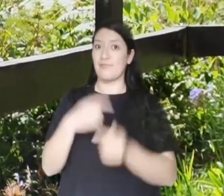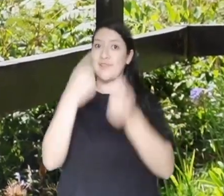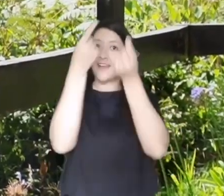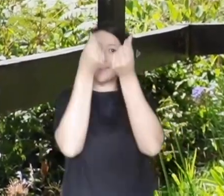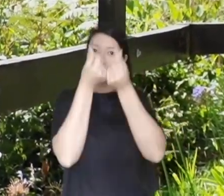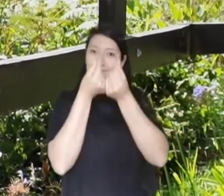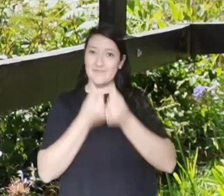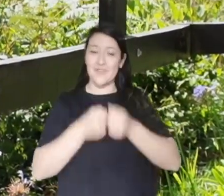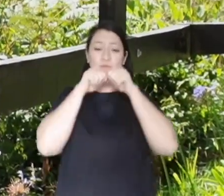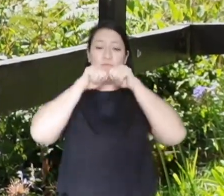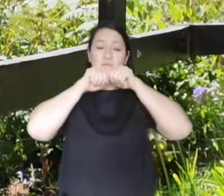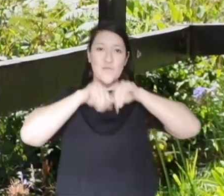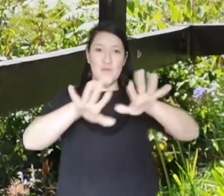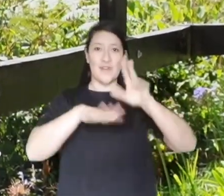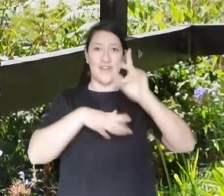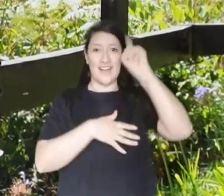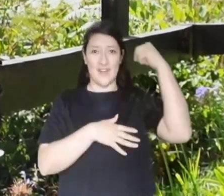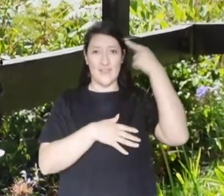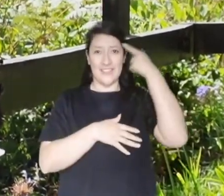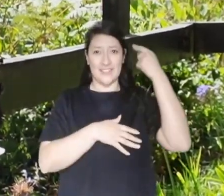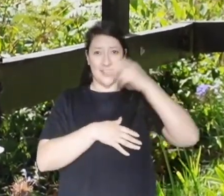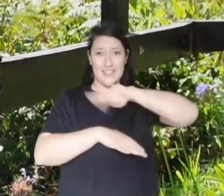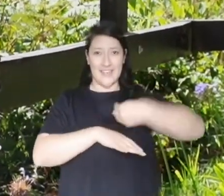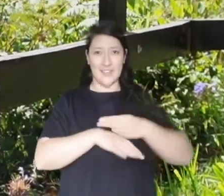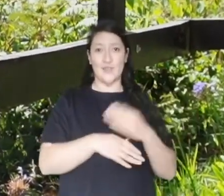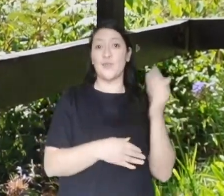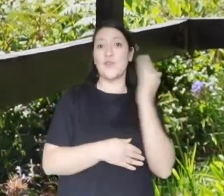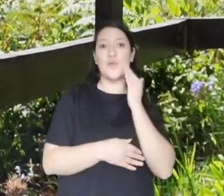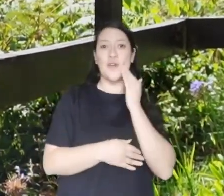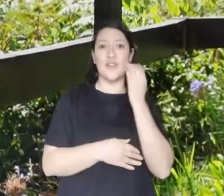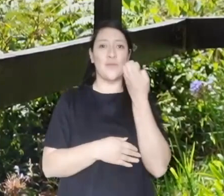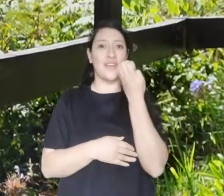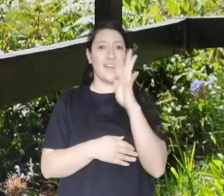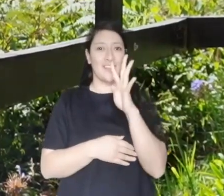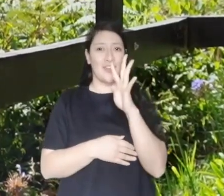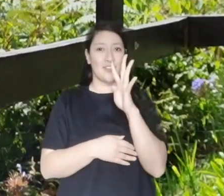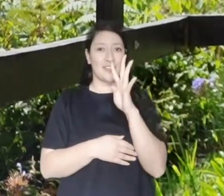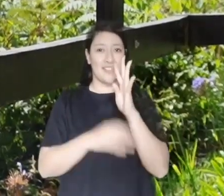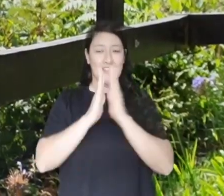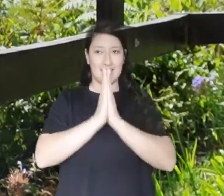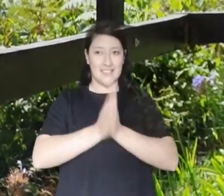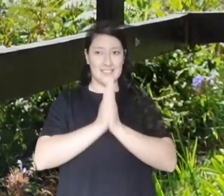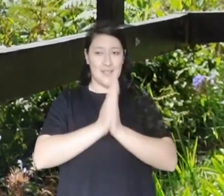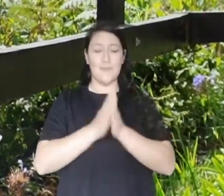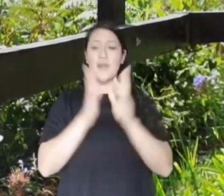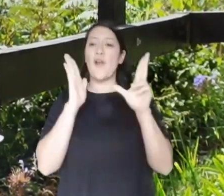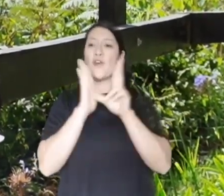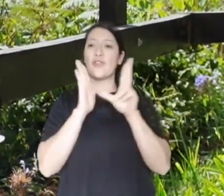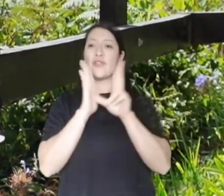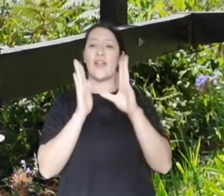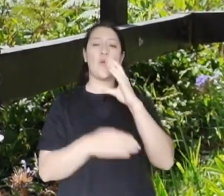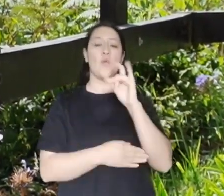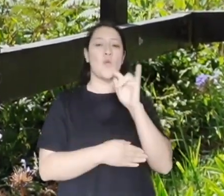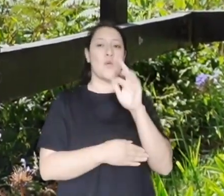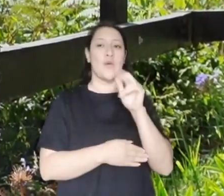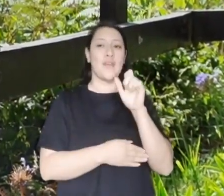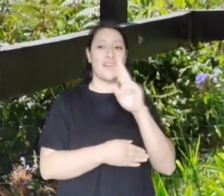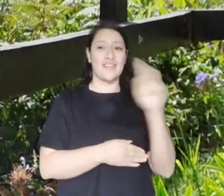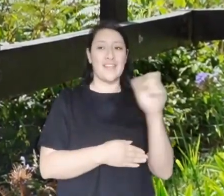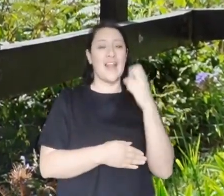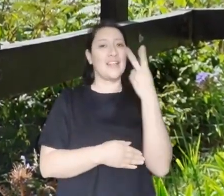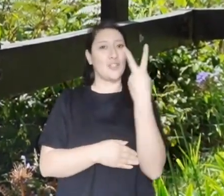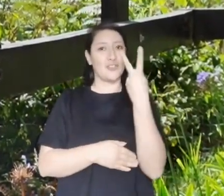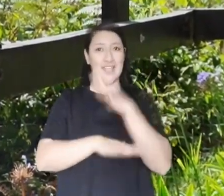Nariño. Además, los invitamos a la rendición pública de cuentas de la Gobernación, este 14 de diciembre